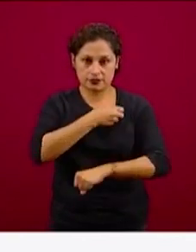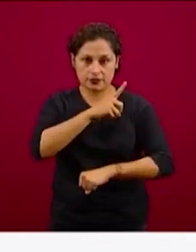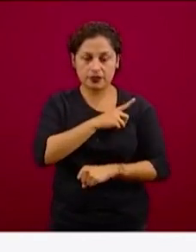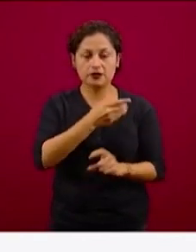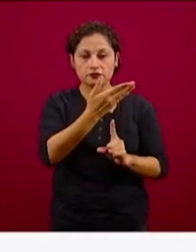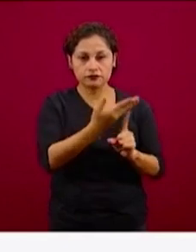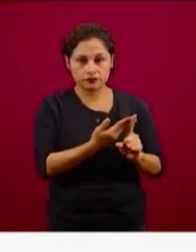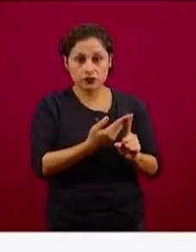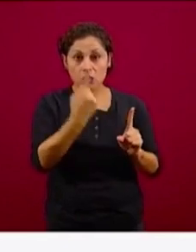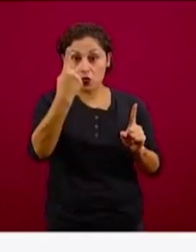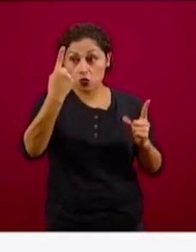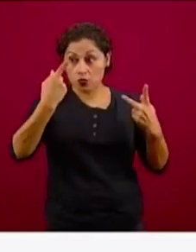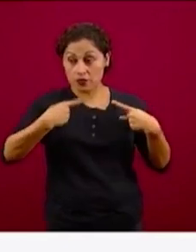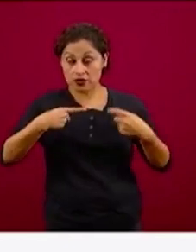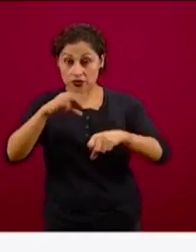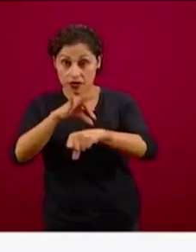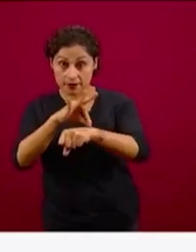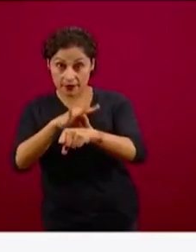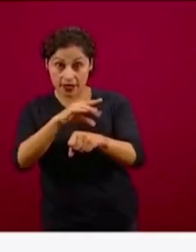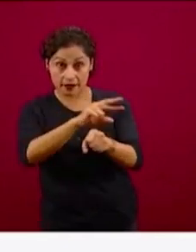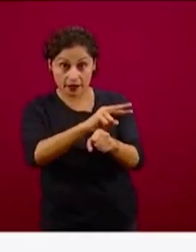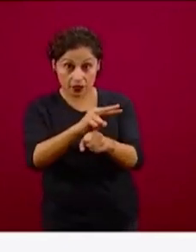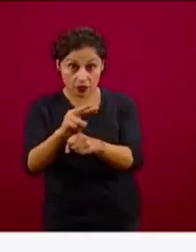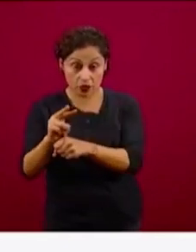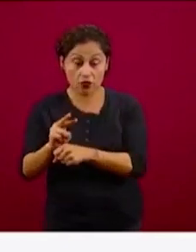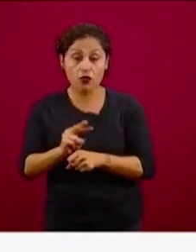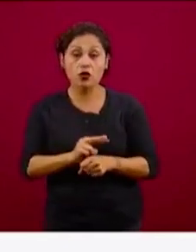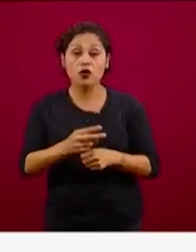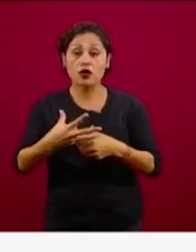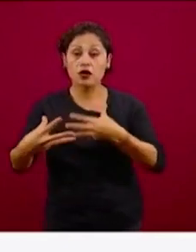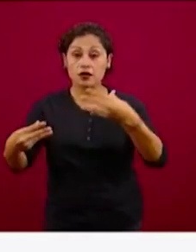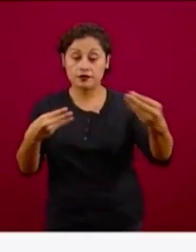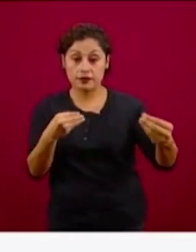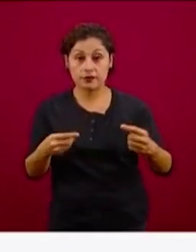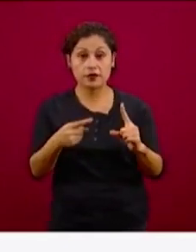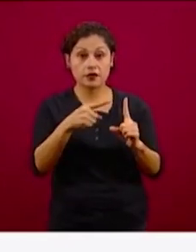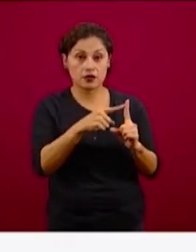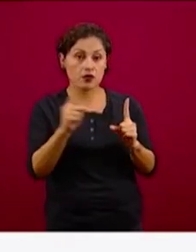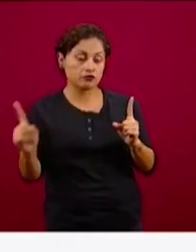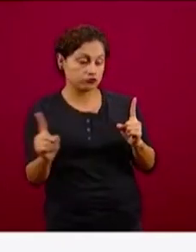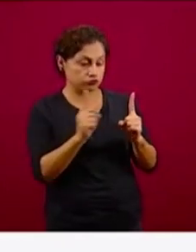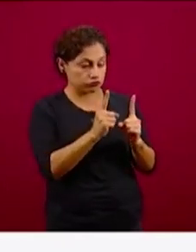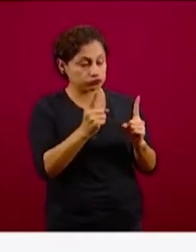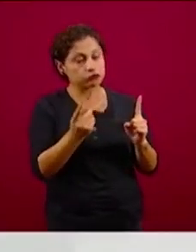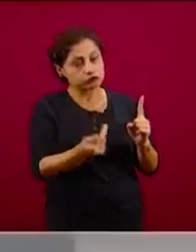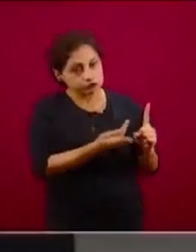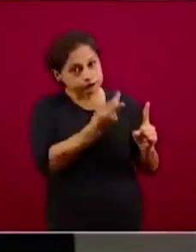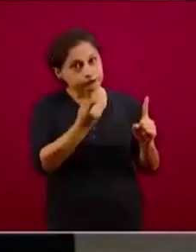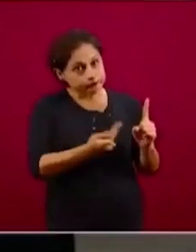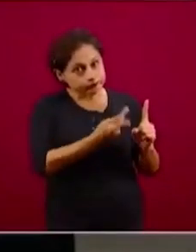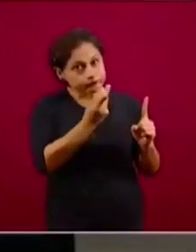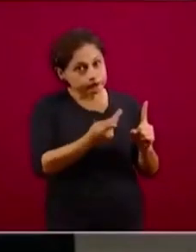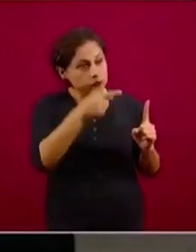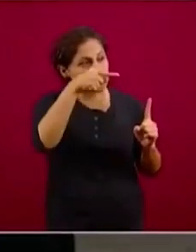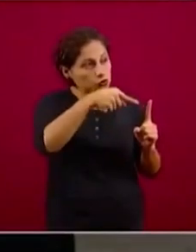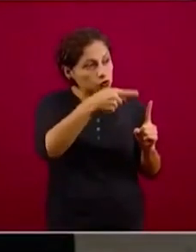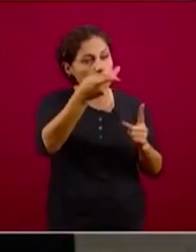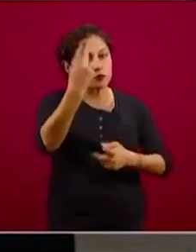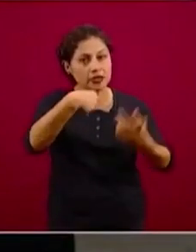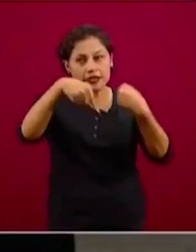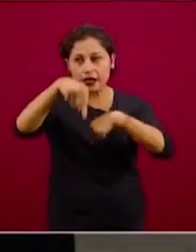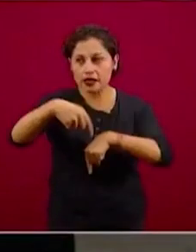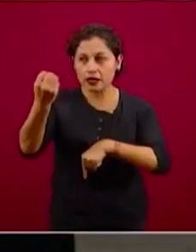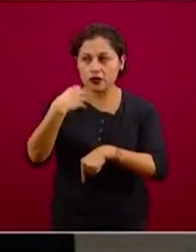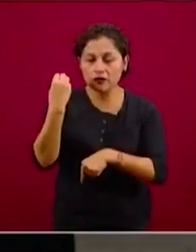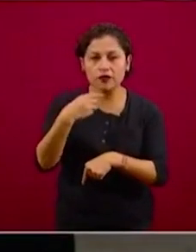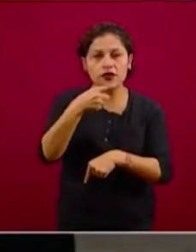epidemiólogo que le fue ayudando a recordar cuándo llegó, cómo llegó, a quién saludó, a quién